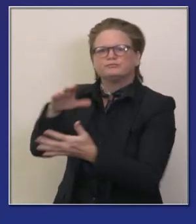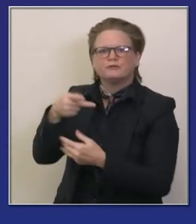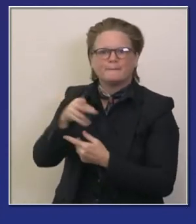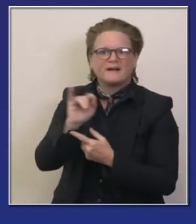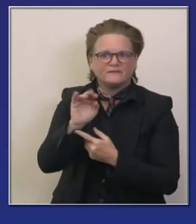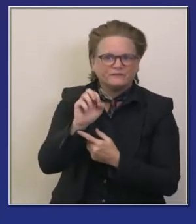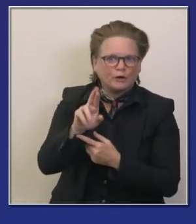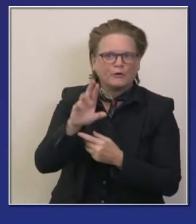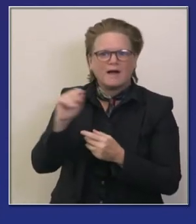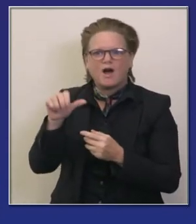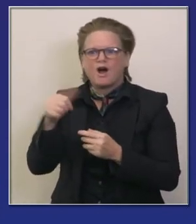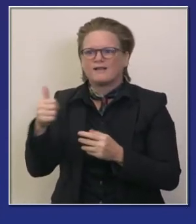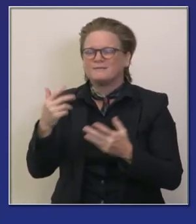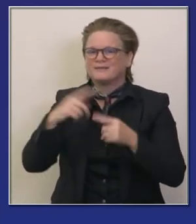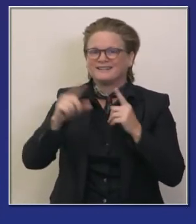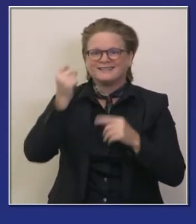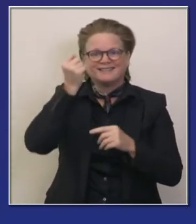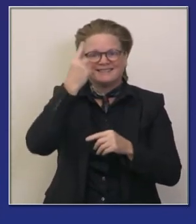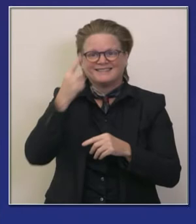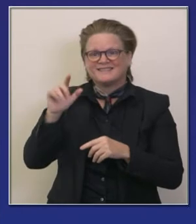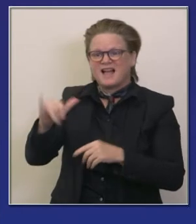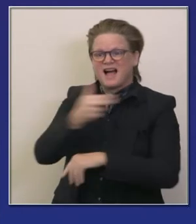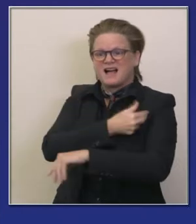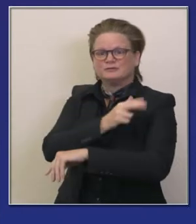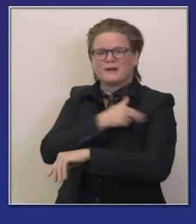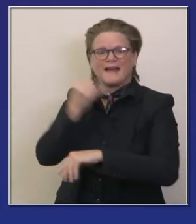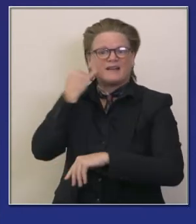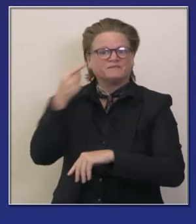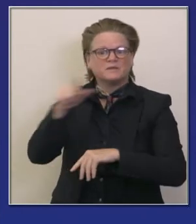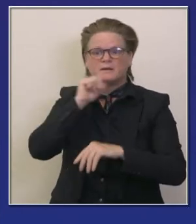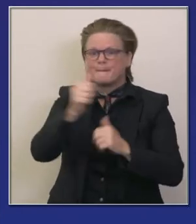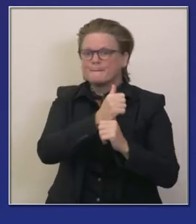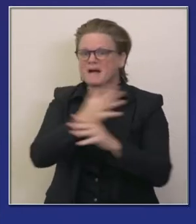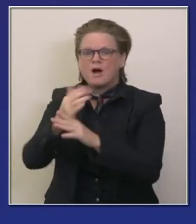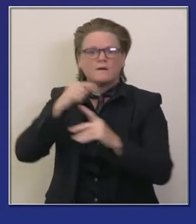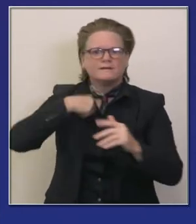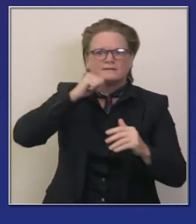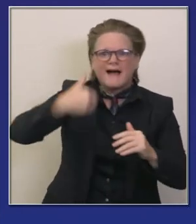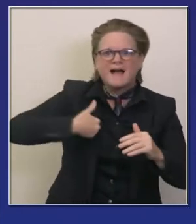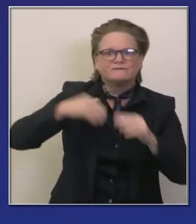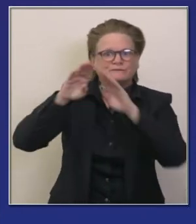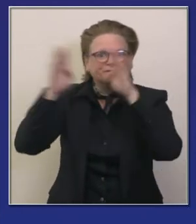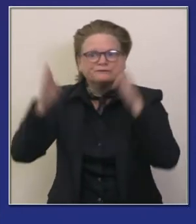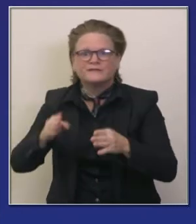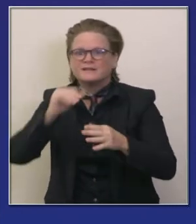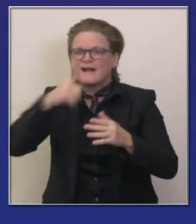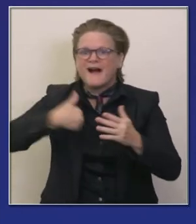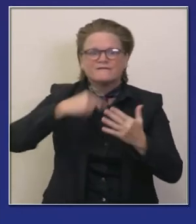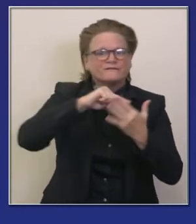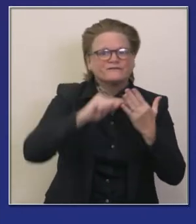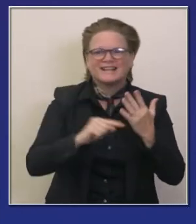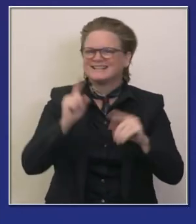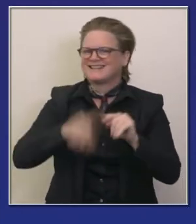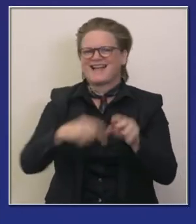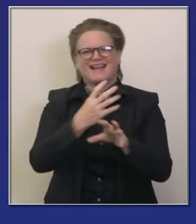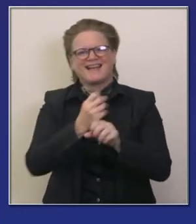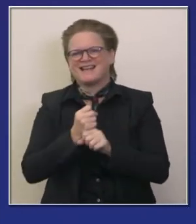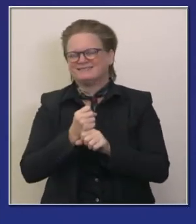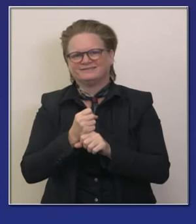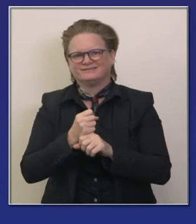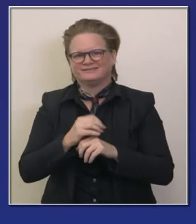frío y ultra frío que distribuiremos de antemano por toda california como medida de redundancia para